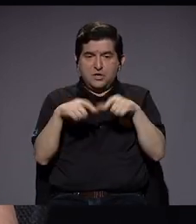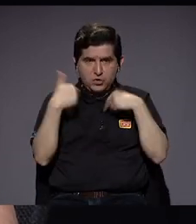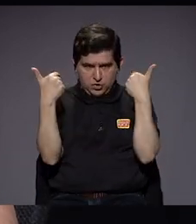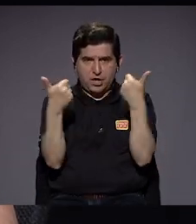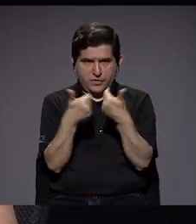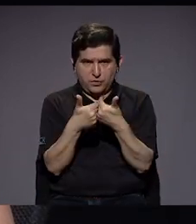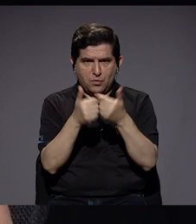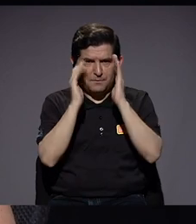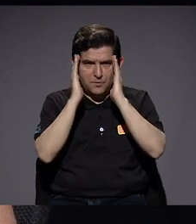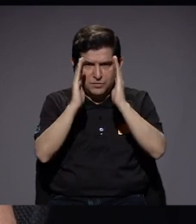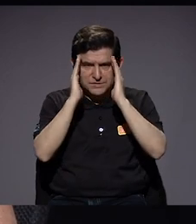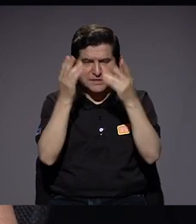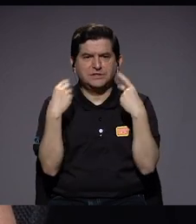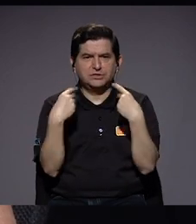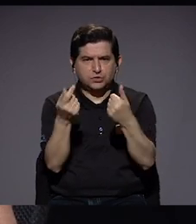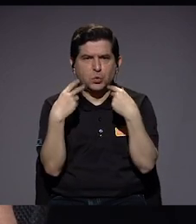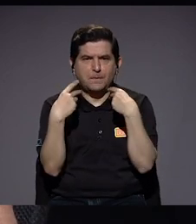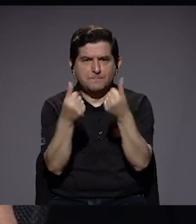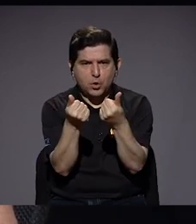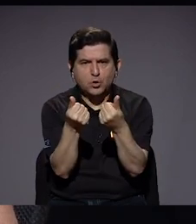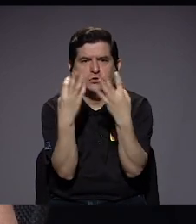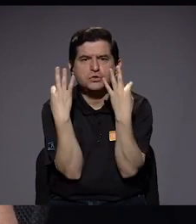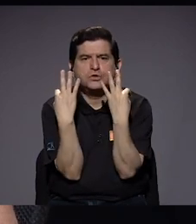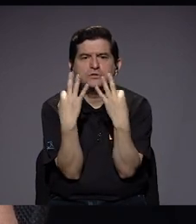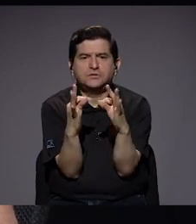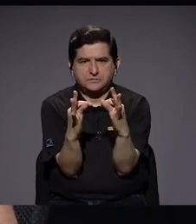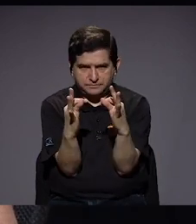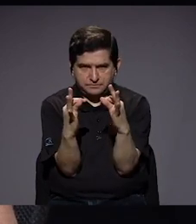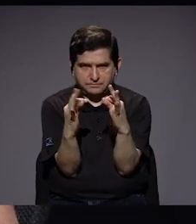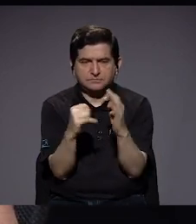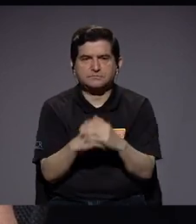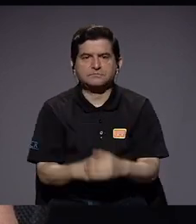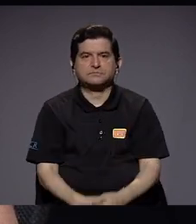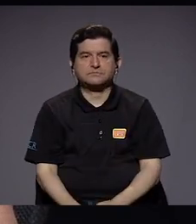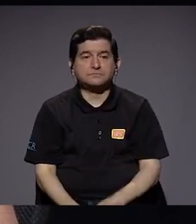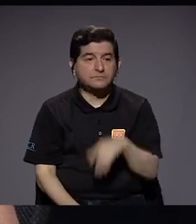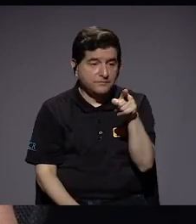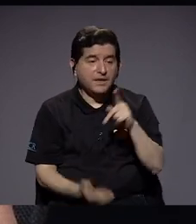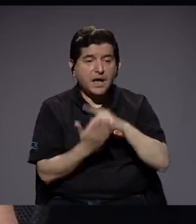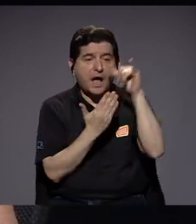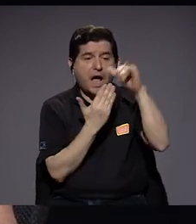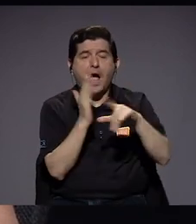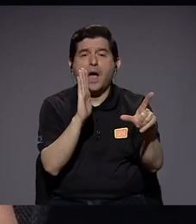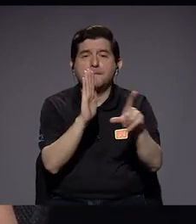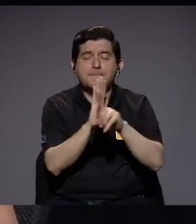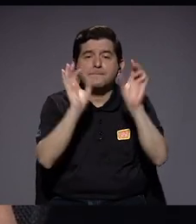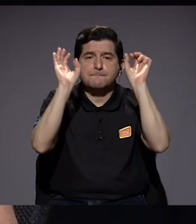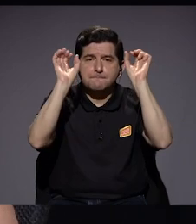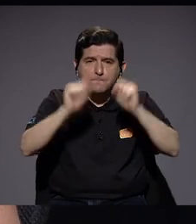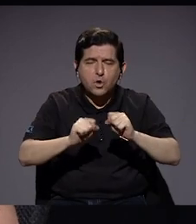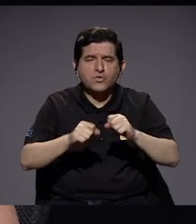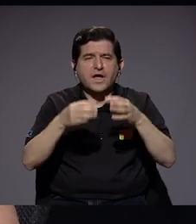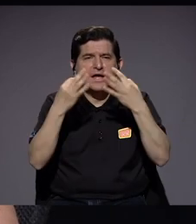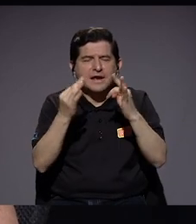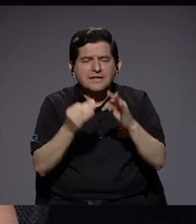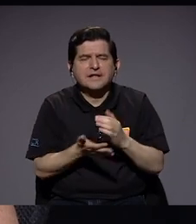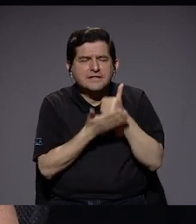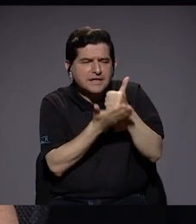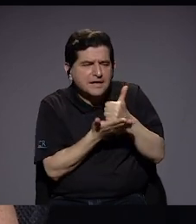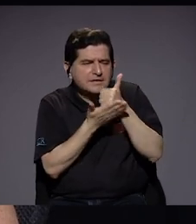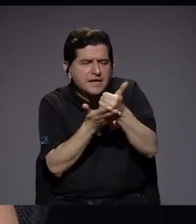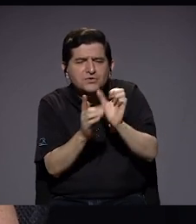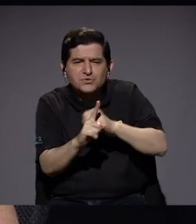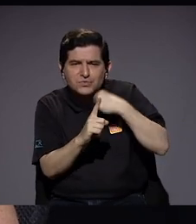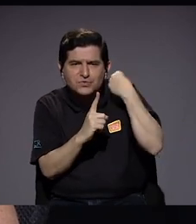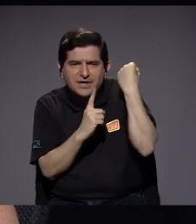en atender con la mayor prontitud posible los proyectos de ley que pudieran ir paliando un poco a poco la situación,